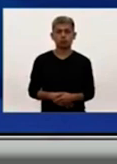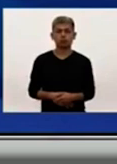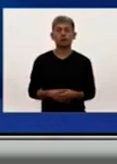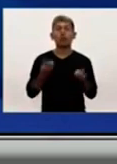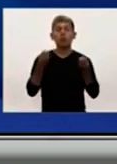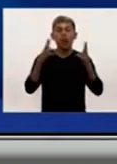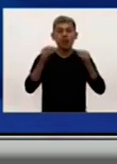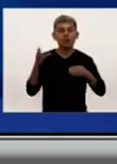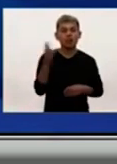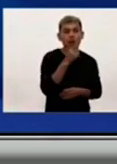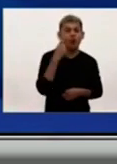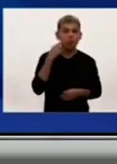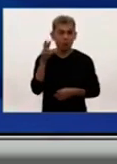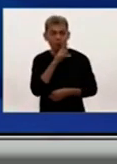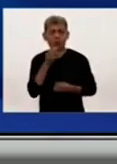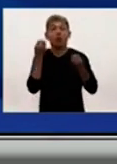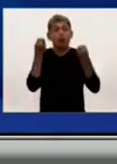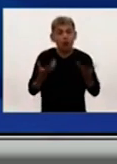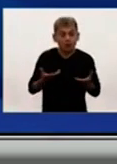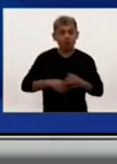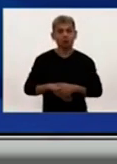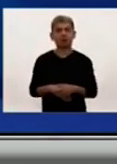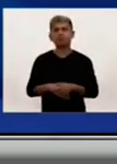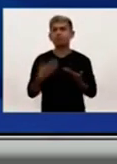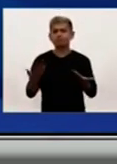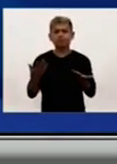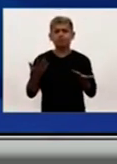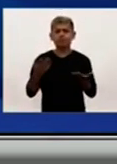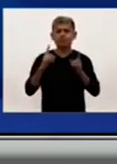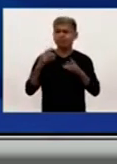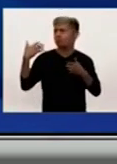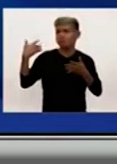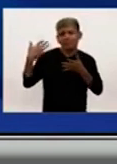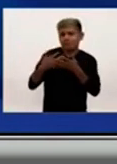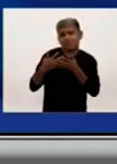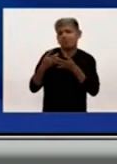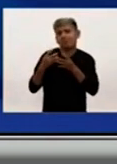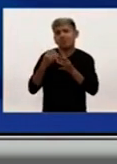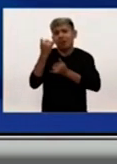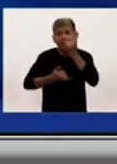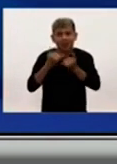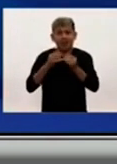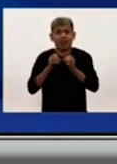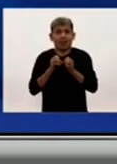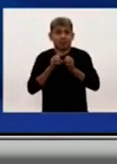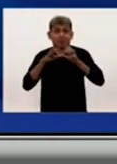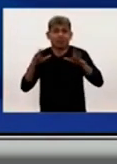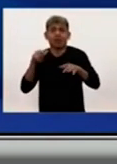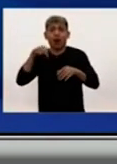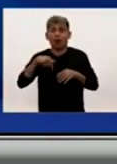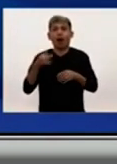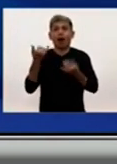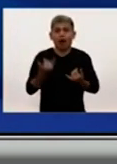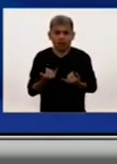Buenas noches a todos y a todas. ¿Cómo están? Como todos los días, para informar el reporte de los casos que han